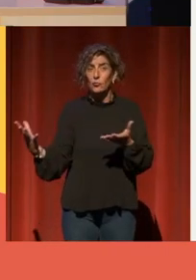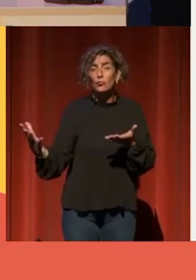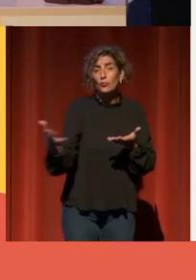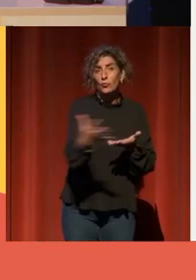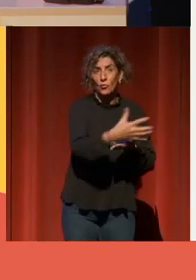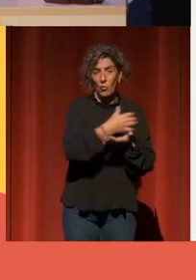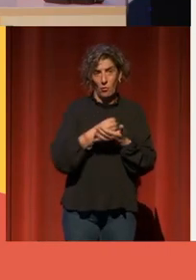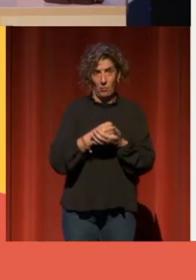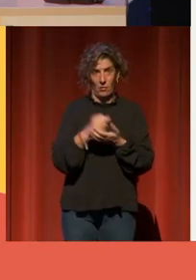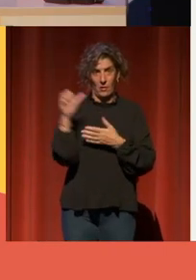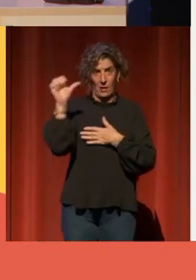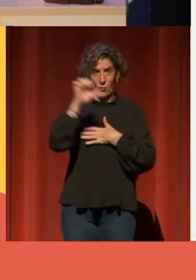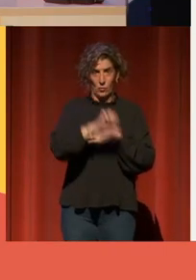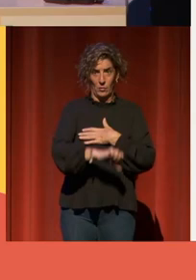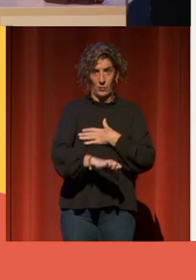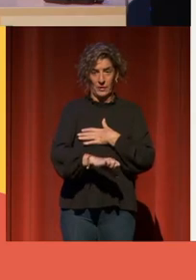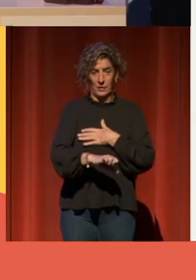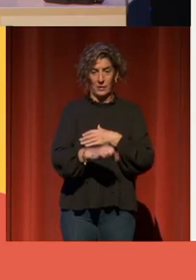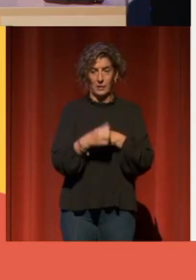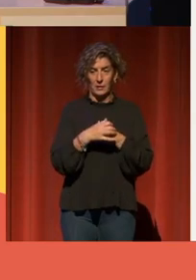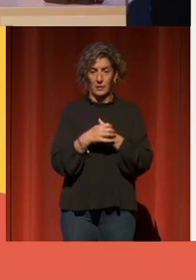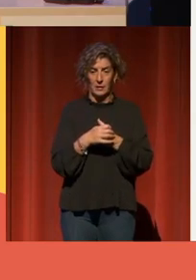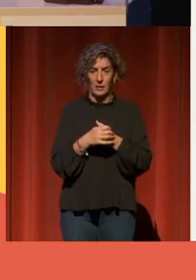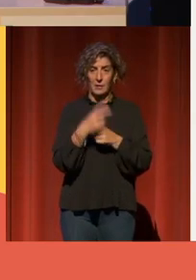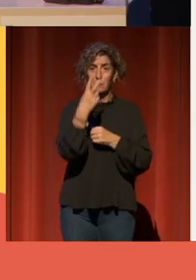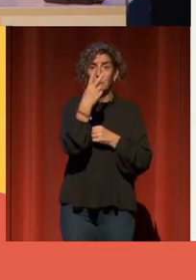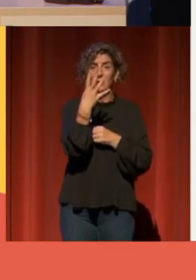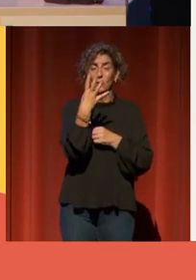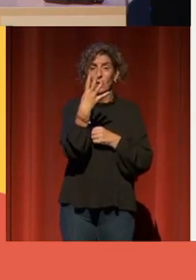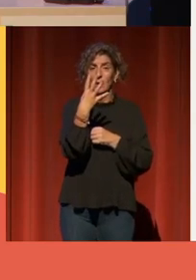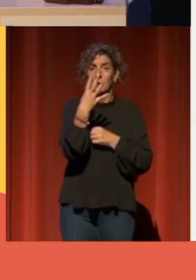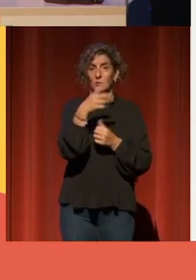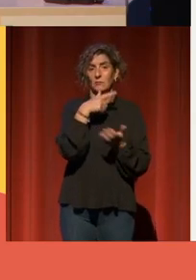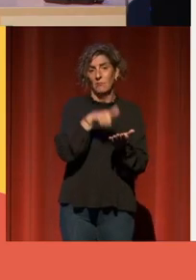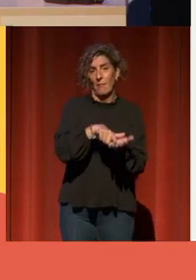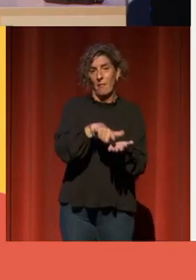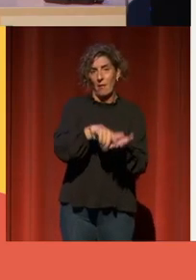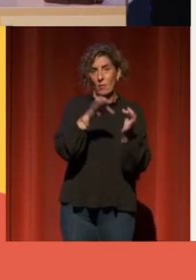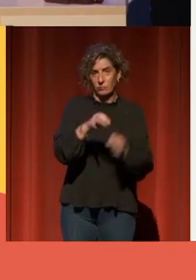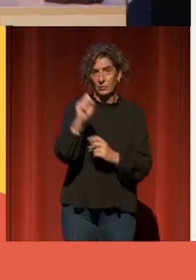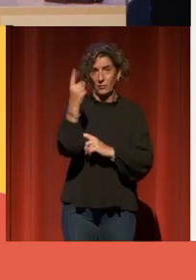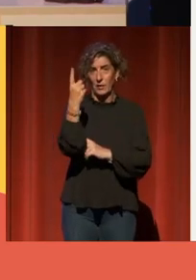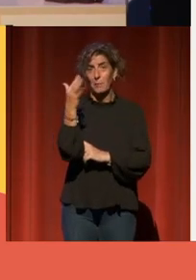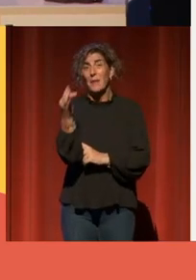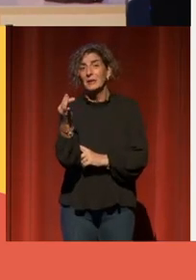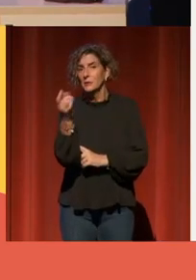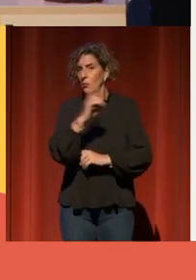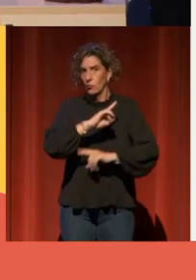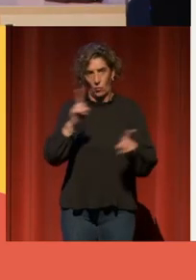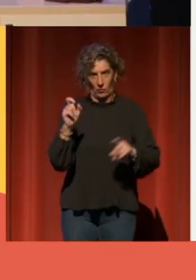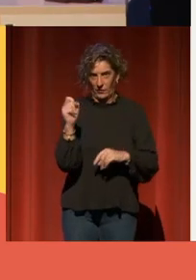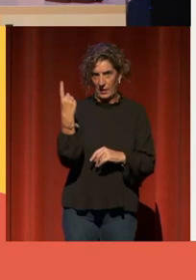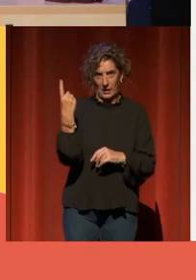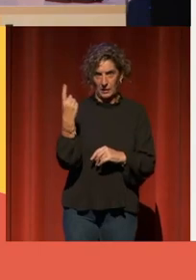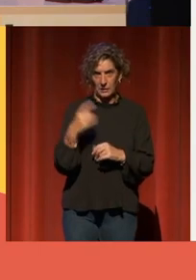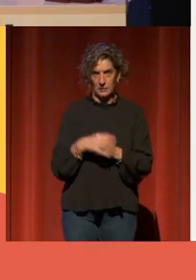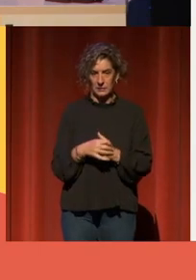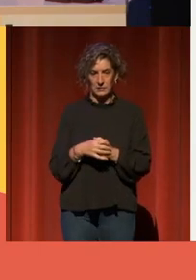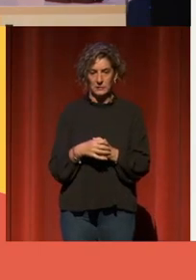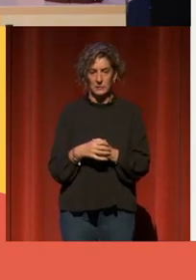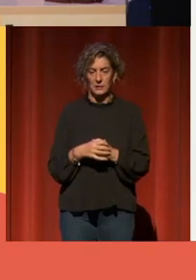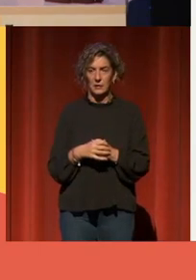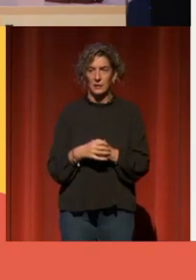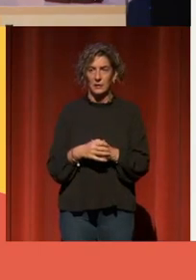en 24 lenguas oficiales más las no oficiales. Y no hace falta que las mencione